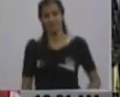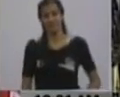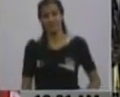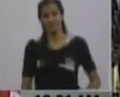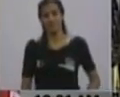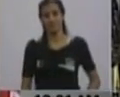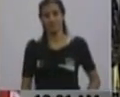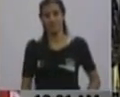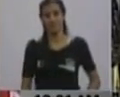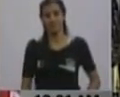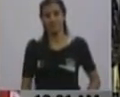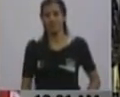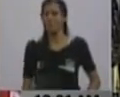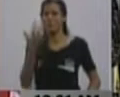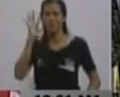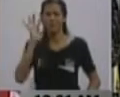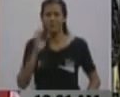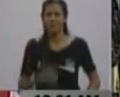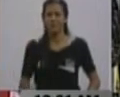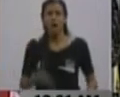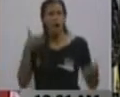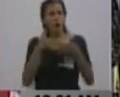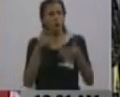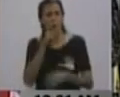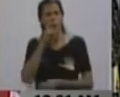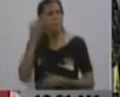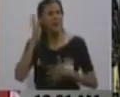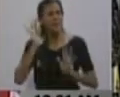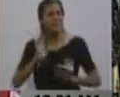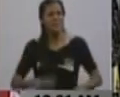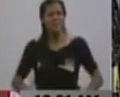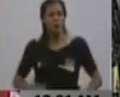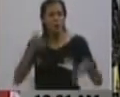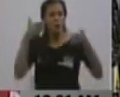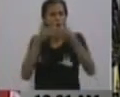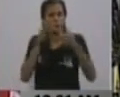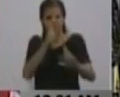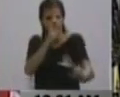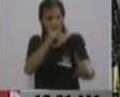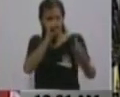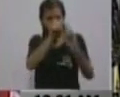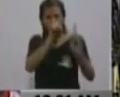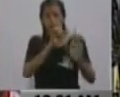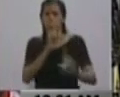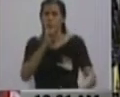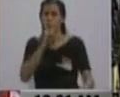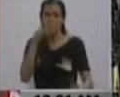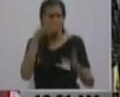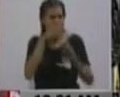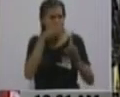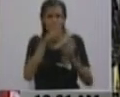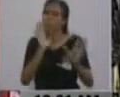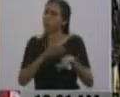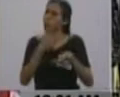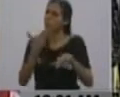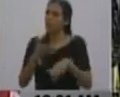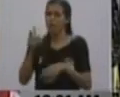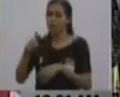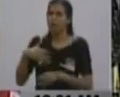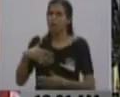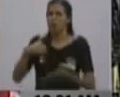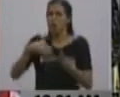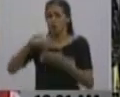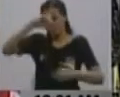Bueno, la cosa parece que es contra Nicolás, ¿verdad? Sí, así pero enfocado. Pero será porque el presidente es obrero, fue